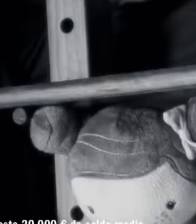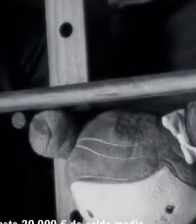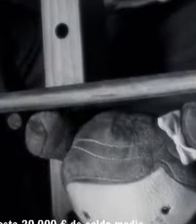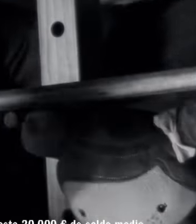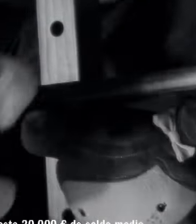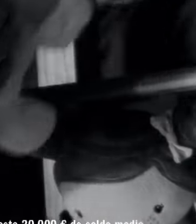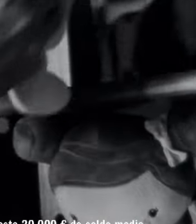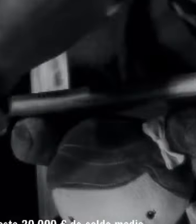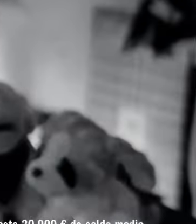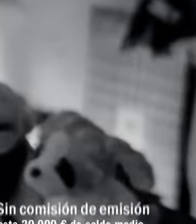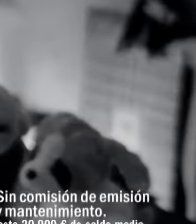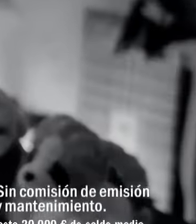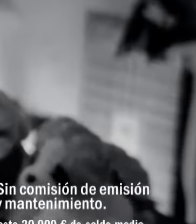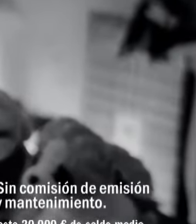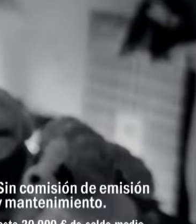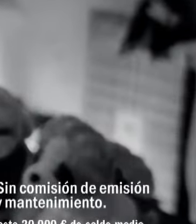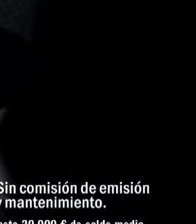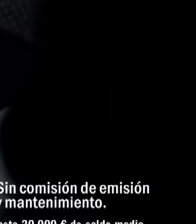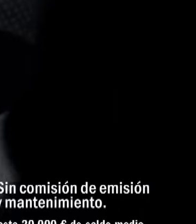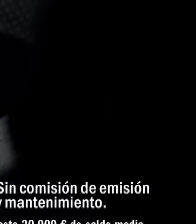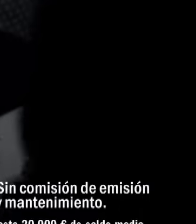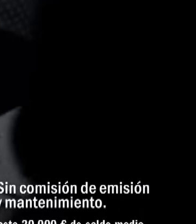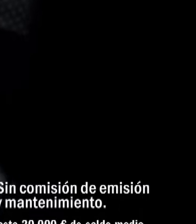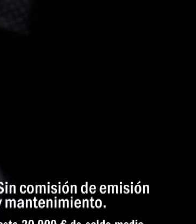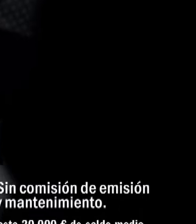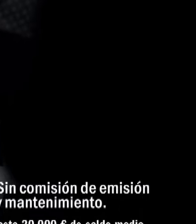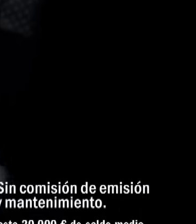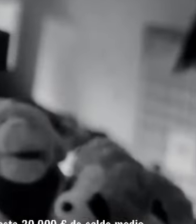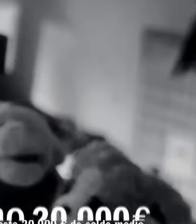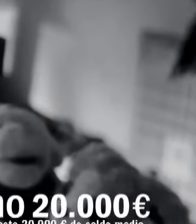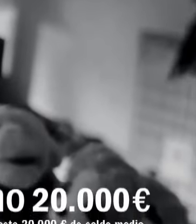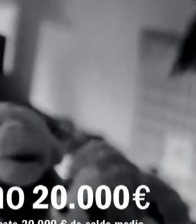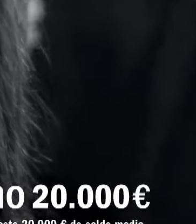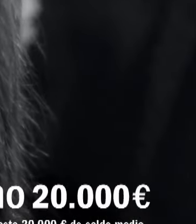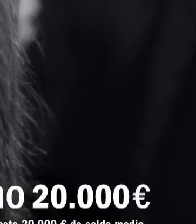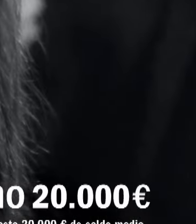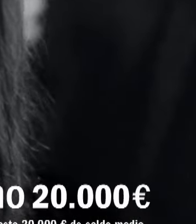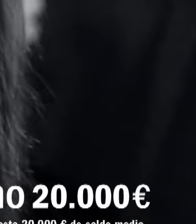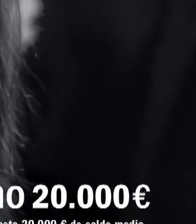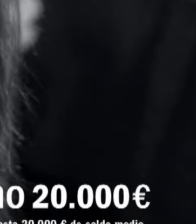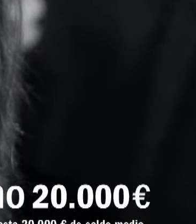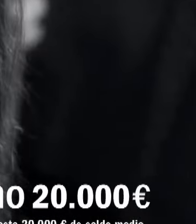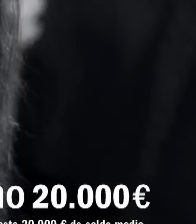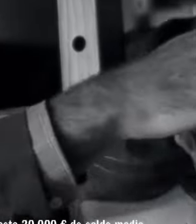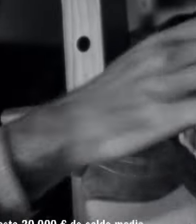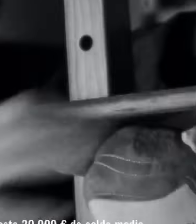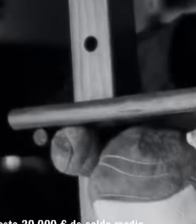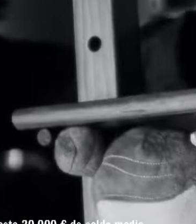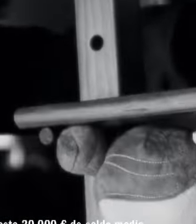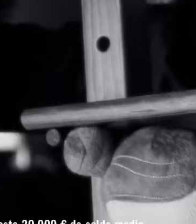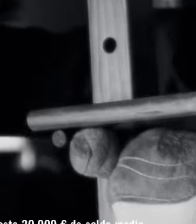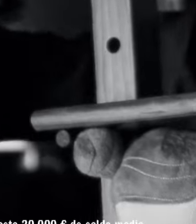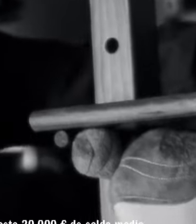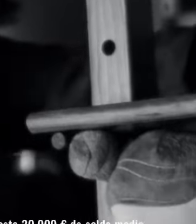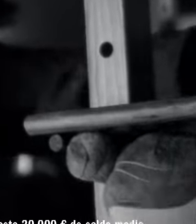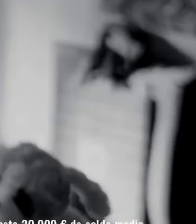Sin comisiones Sin condiciones Tengo gratis Una tarjeta de crédito Y una de débito Y lo mejor Es que me da Una rentabilidad De forma indefinida Y